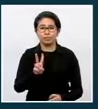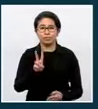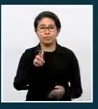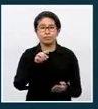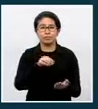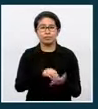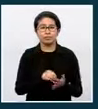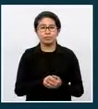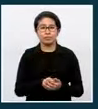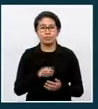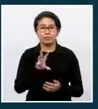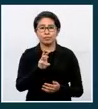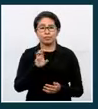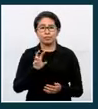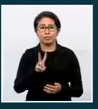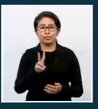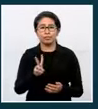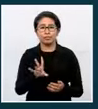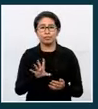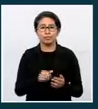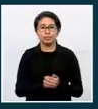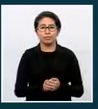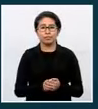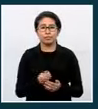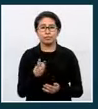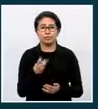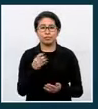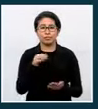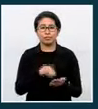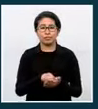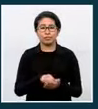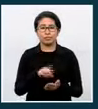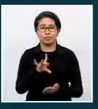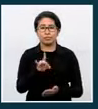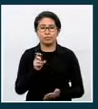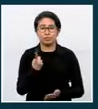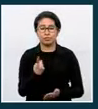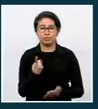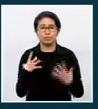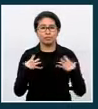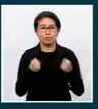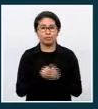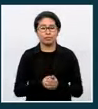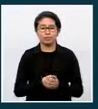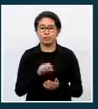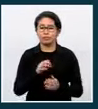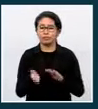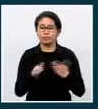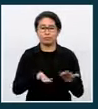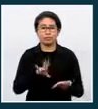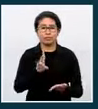.625 recuperados. 12.801 decesos 700.